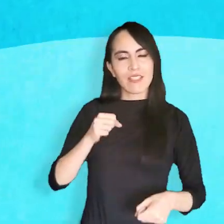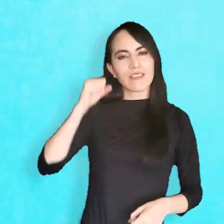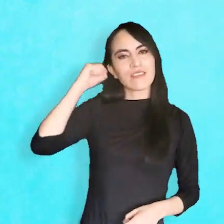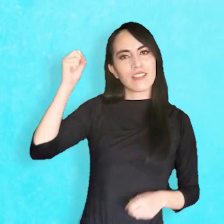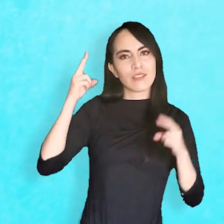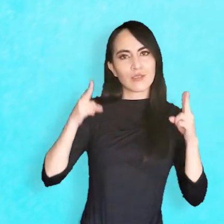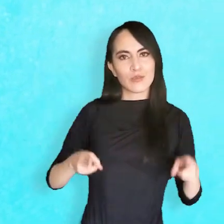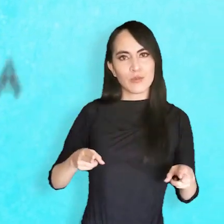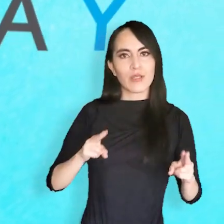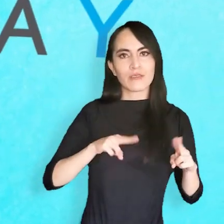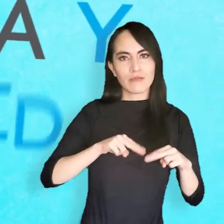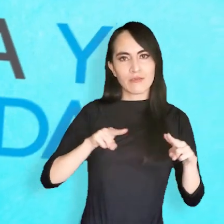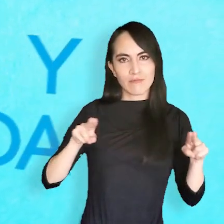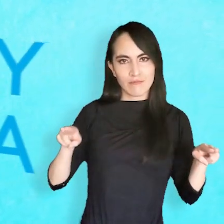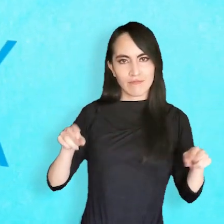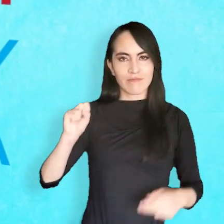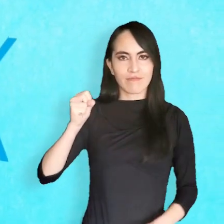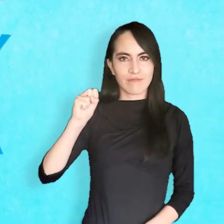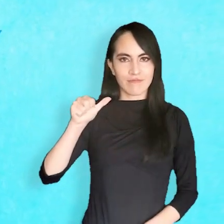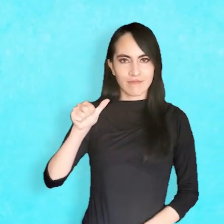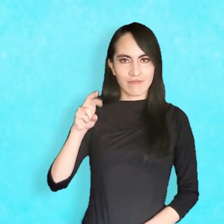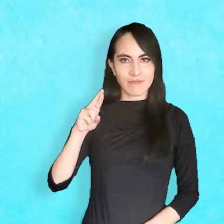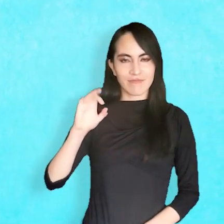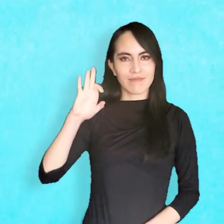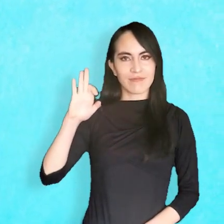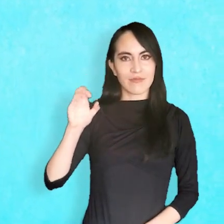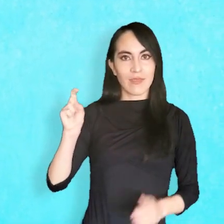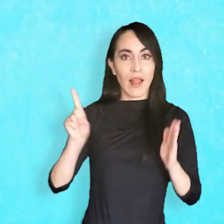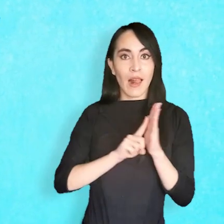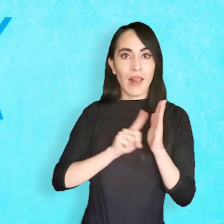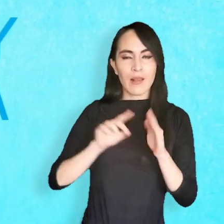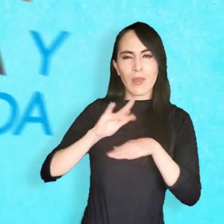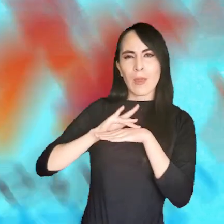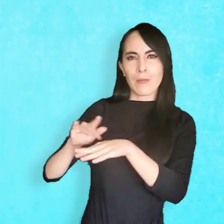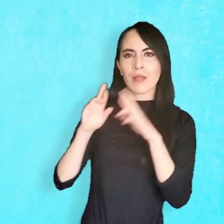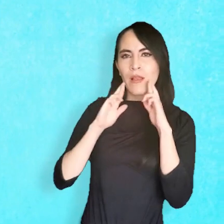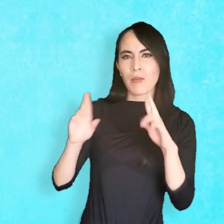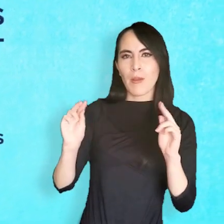SART, Alerta Temprana y Respuesta Rápida en la Frontera Norte